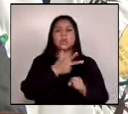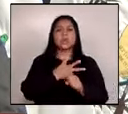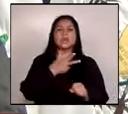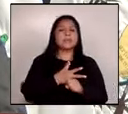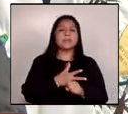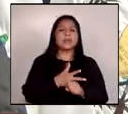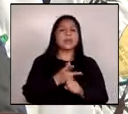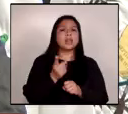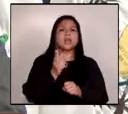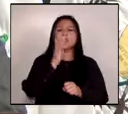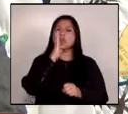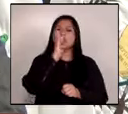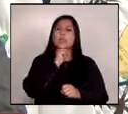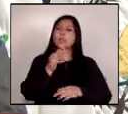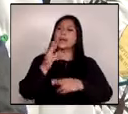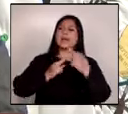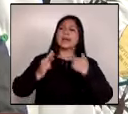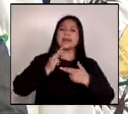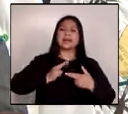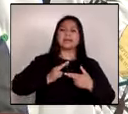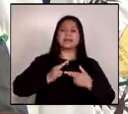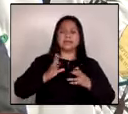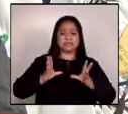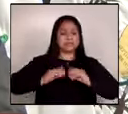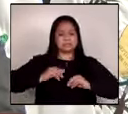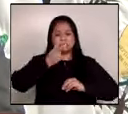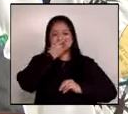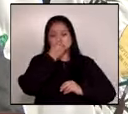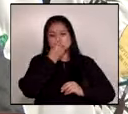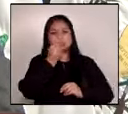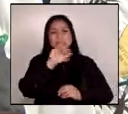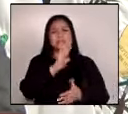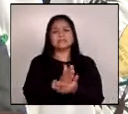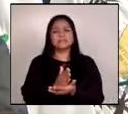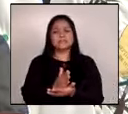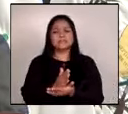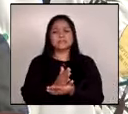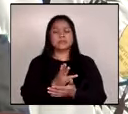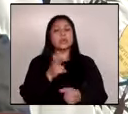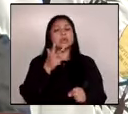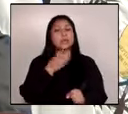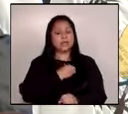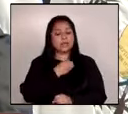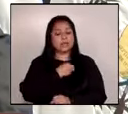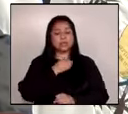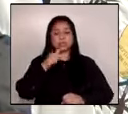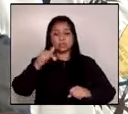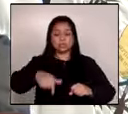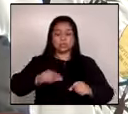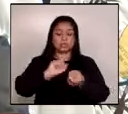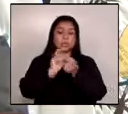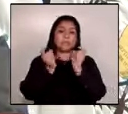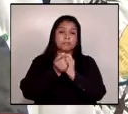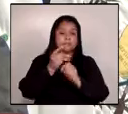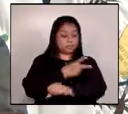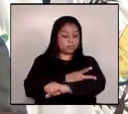no puede volver a tolerar la corrupción. Queremos cambiar la historia.